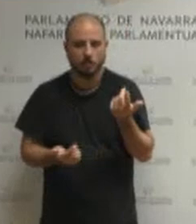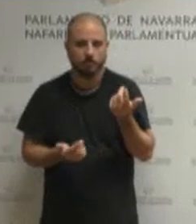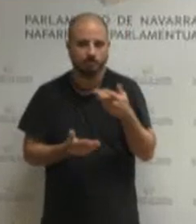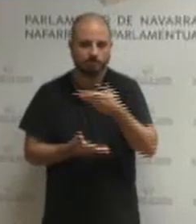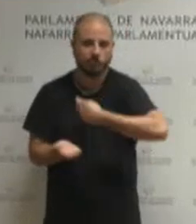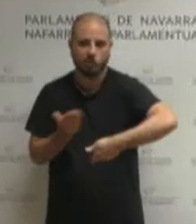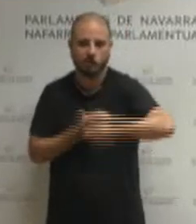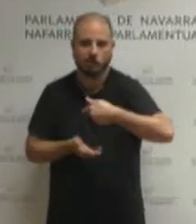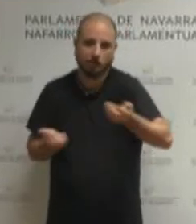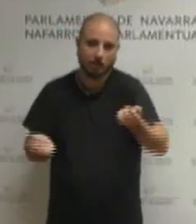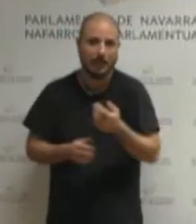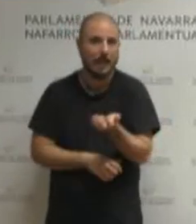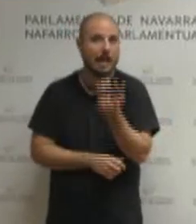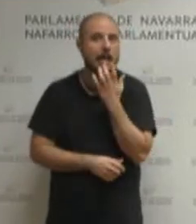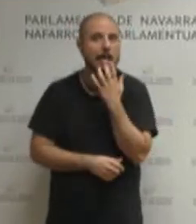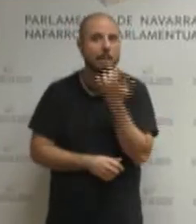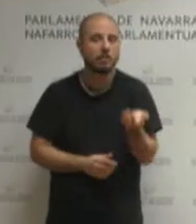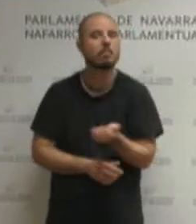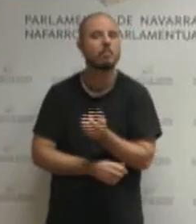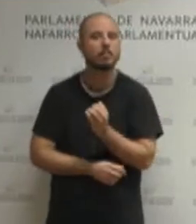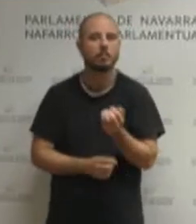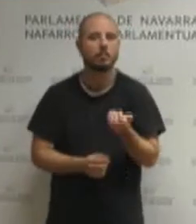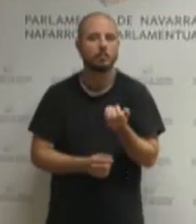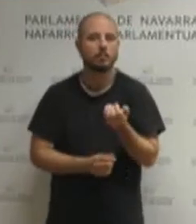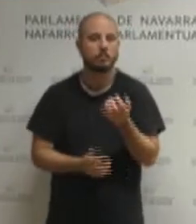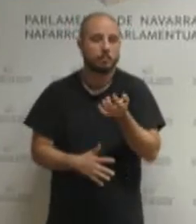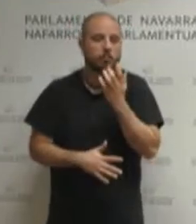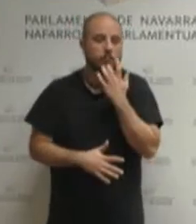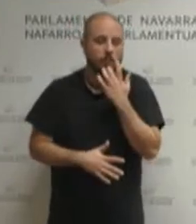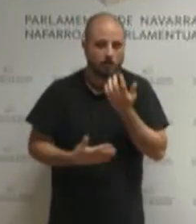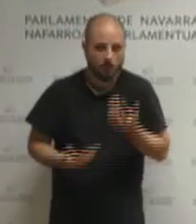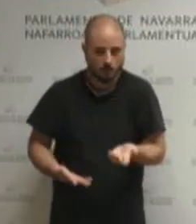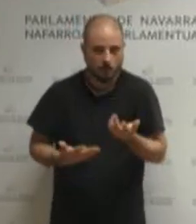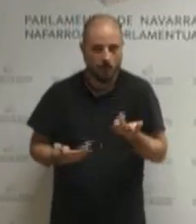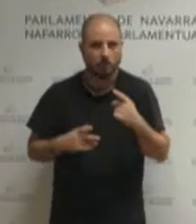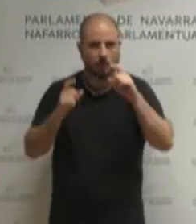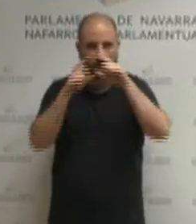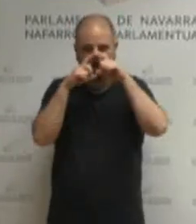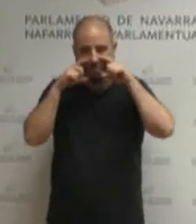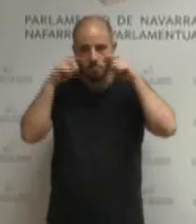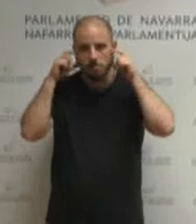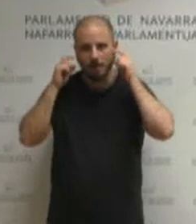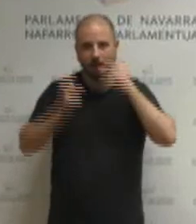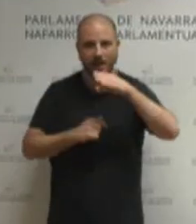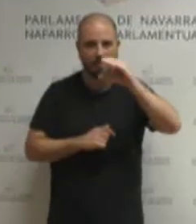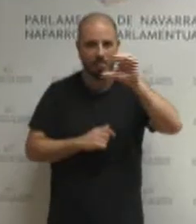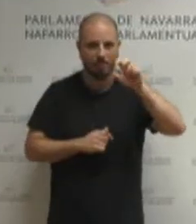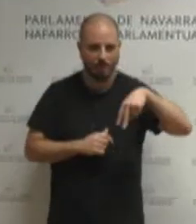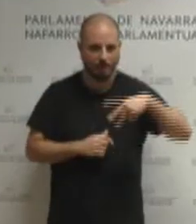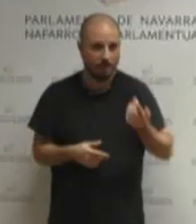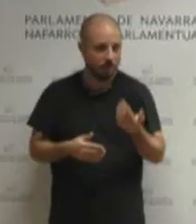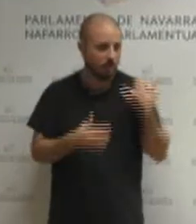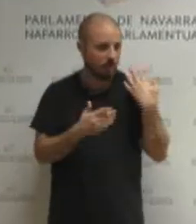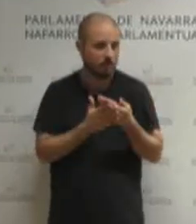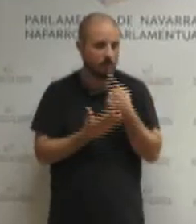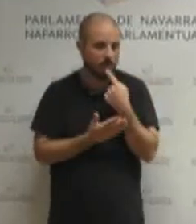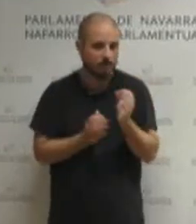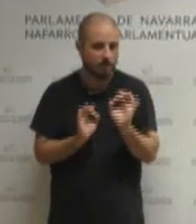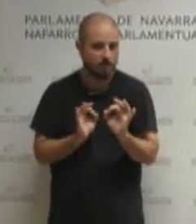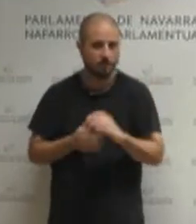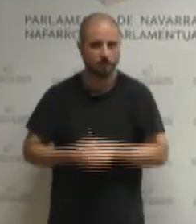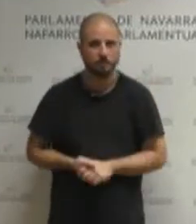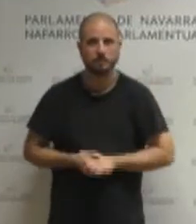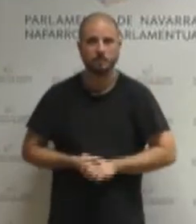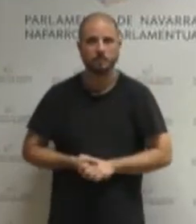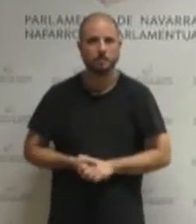las mascarillas de la CEN que es un tema que hoy tampoco se ha abordado hasta este momento y es